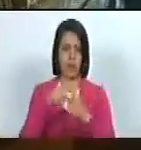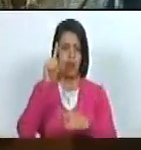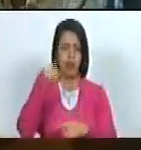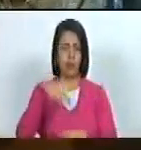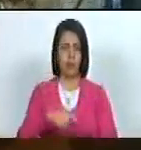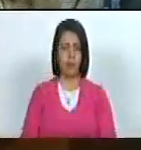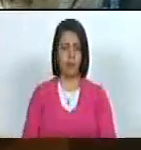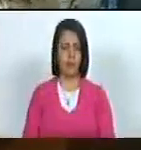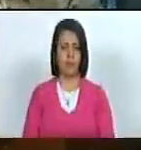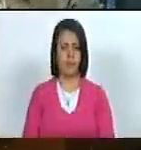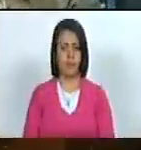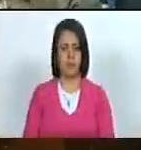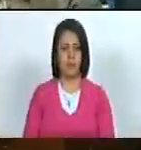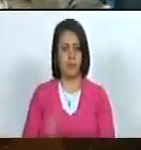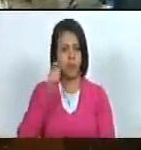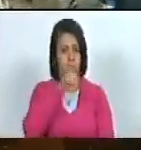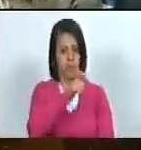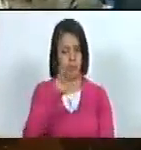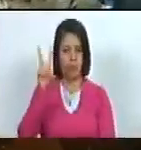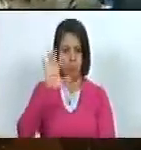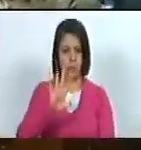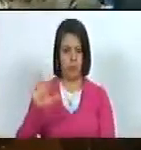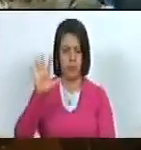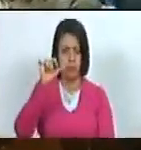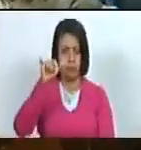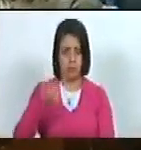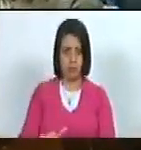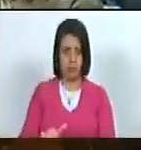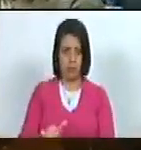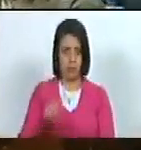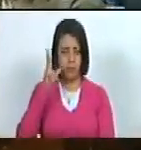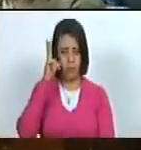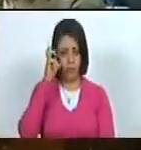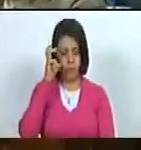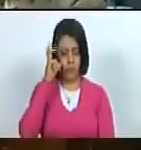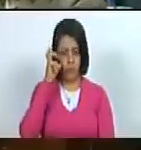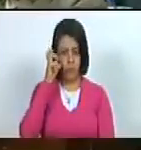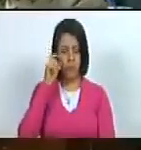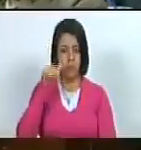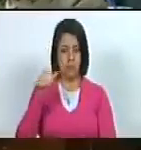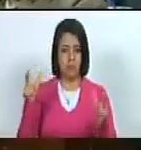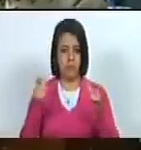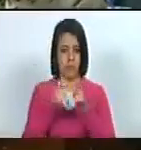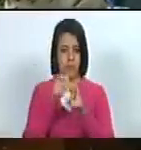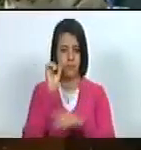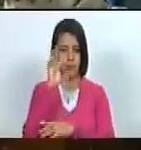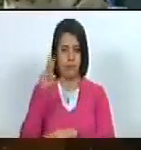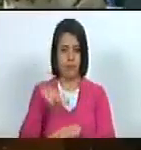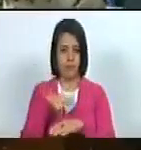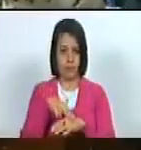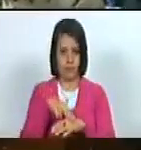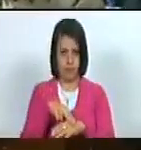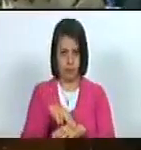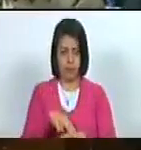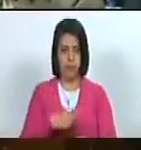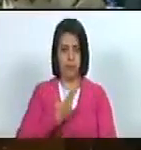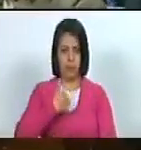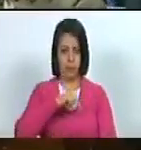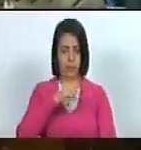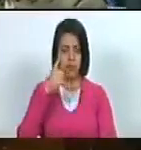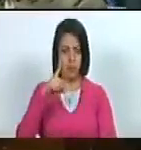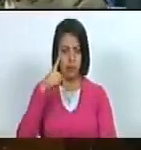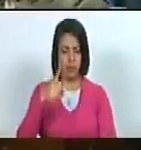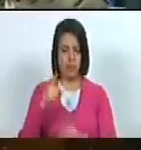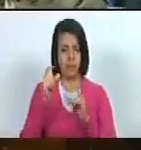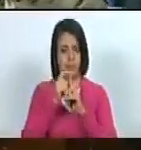supuesto al pueblo venezolano que hoy nos escucha en esta sesión de la Asamblea Nacional y tomó el derecho de